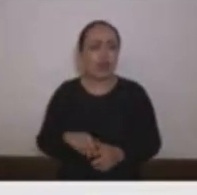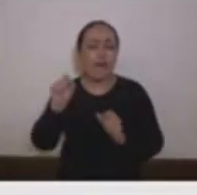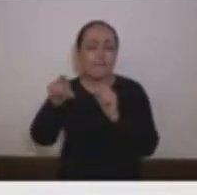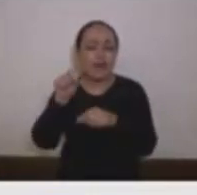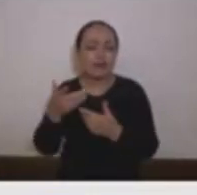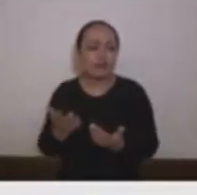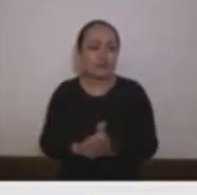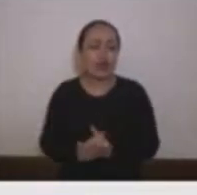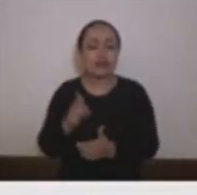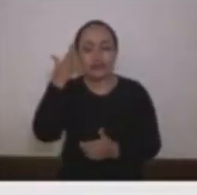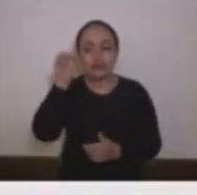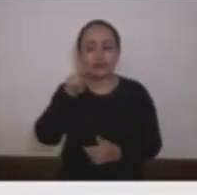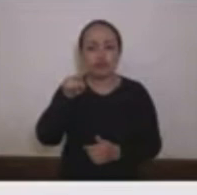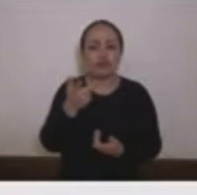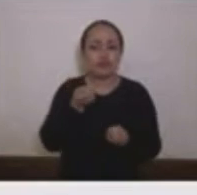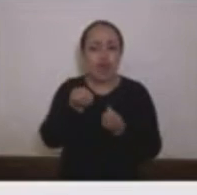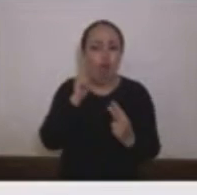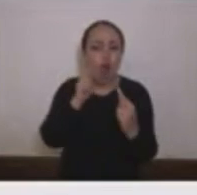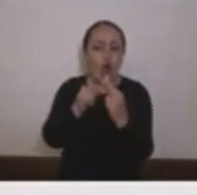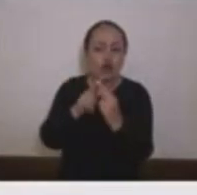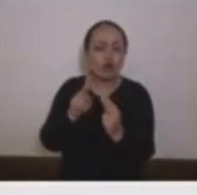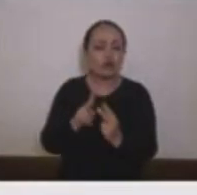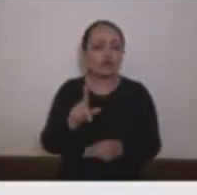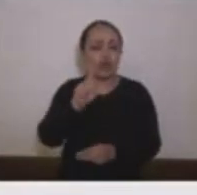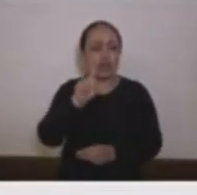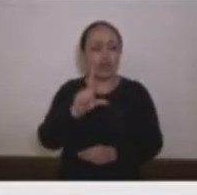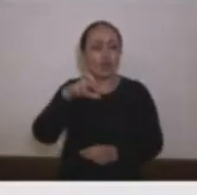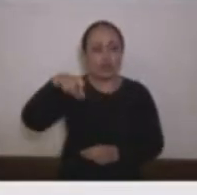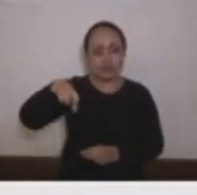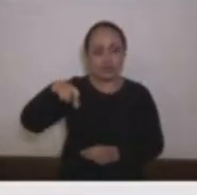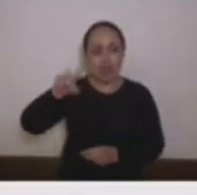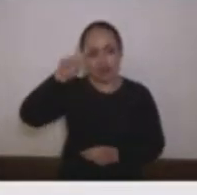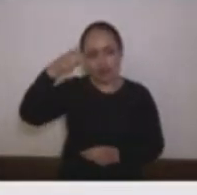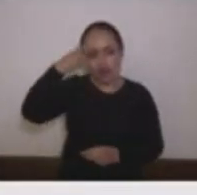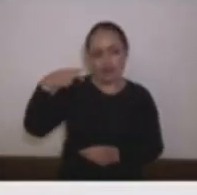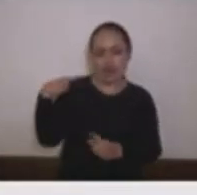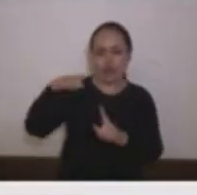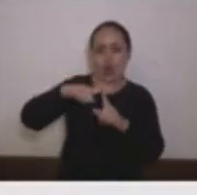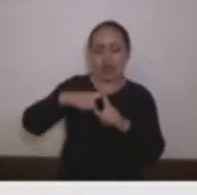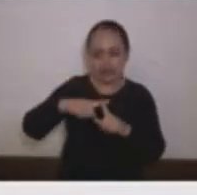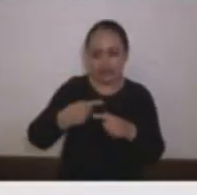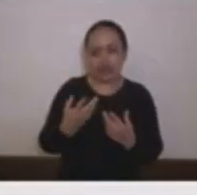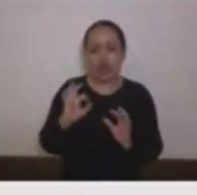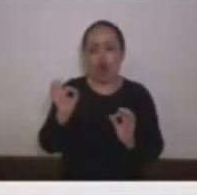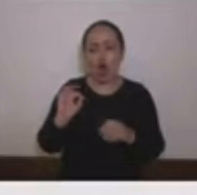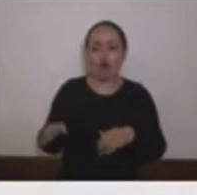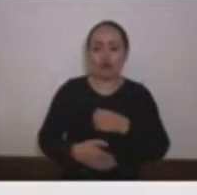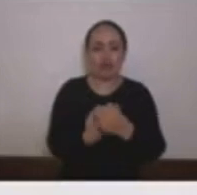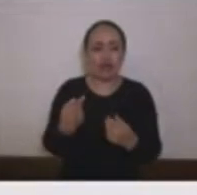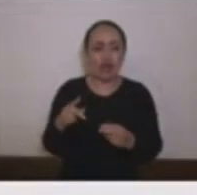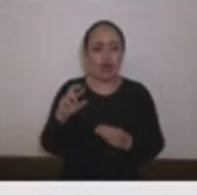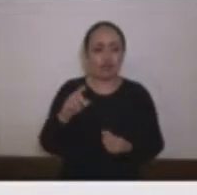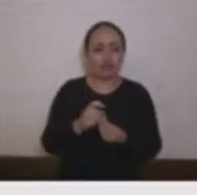tiene usted algún nivel de cercanía con el señor Luis Pérez Gutiérrez exgobernador de Antioquia o con Germán Hoyos senador del partido de la U y quiero